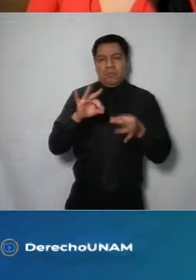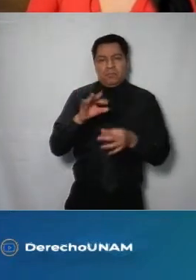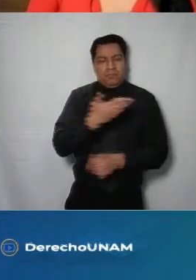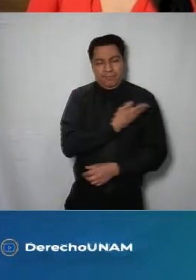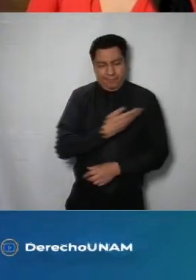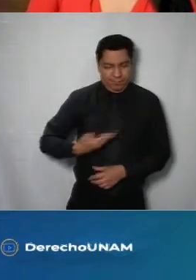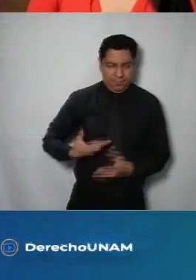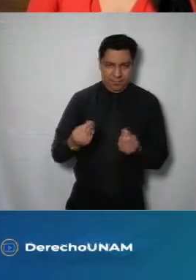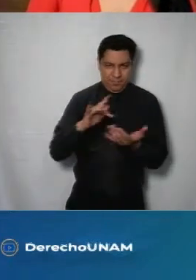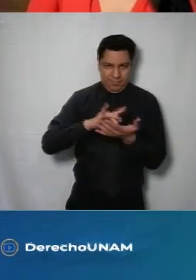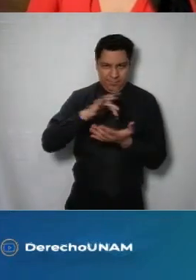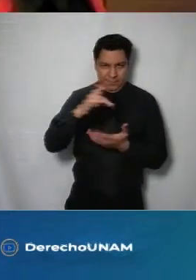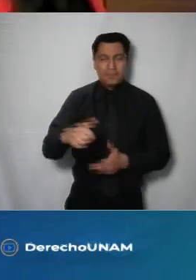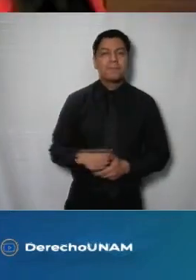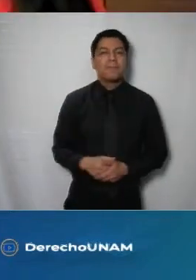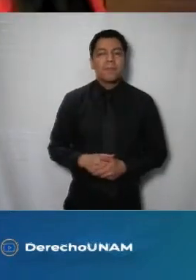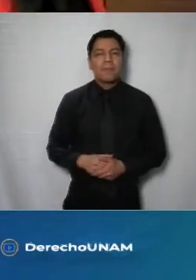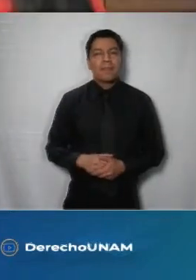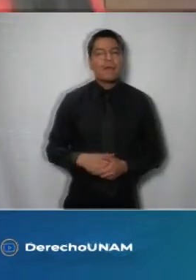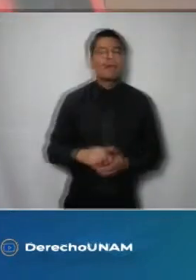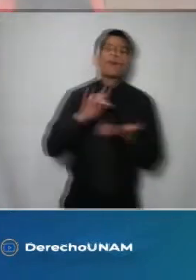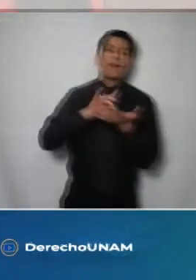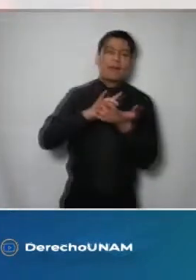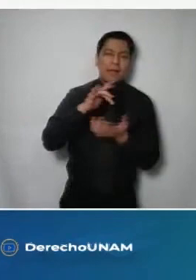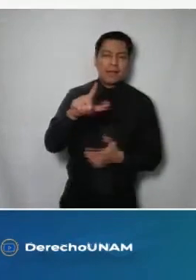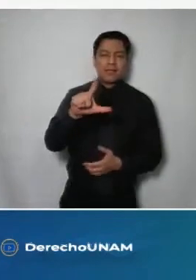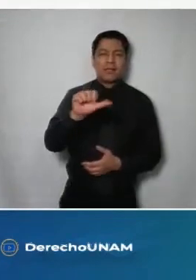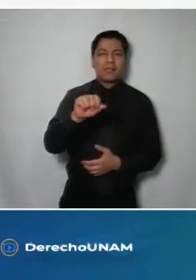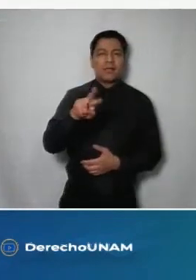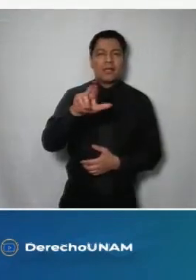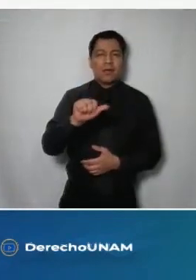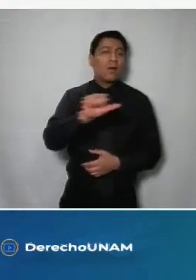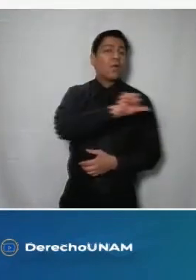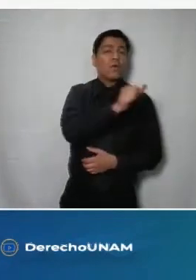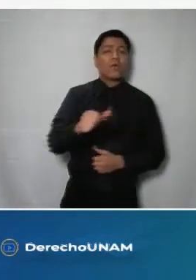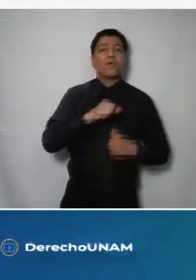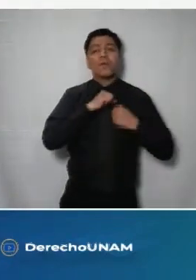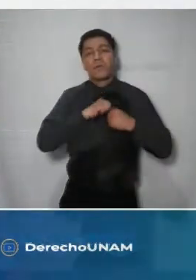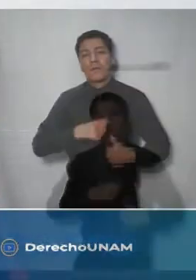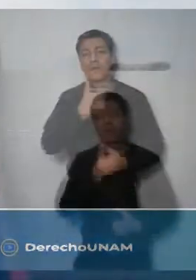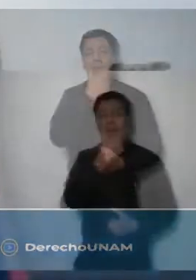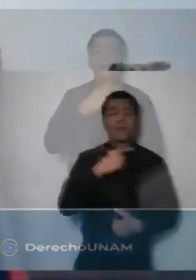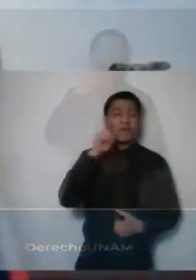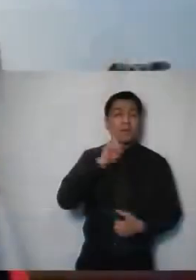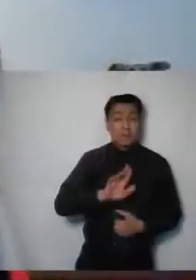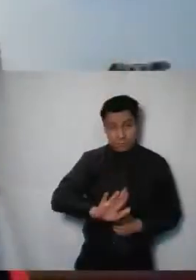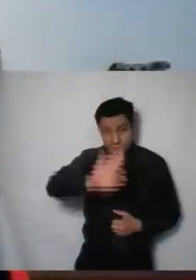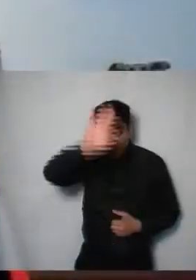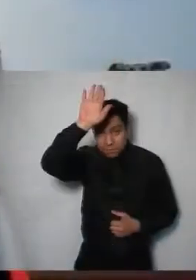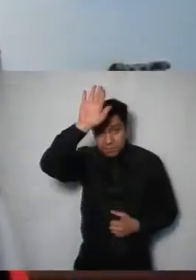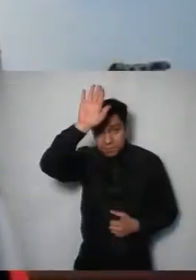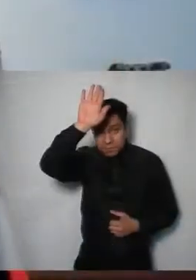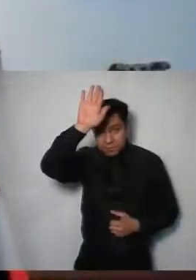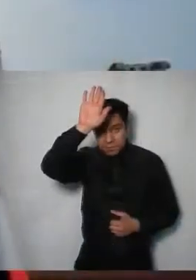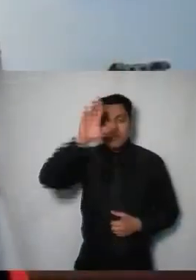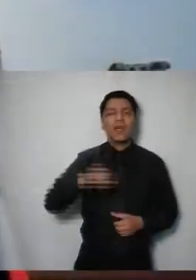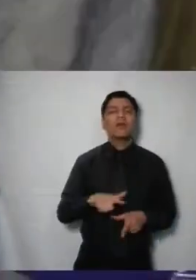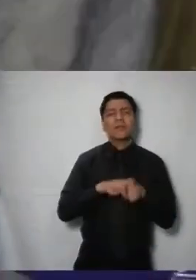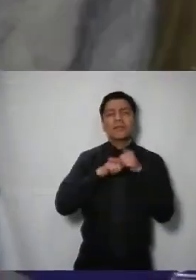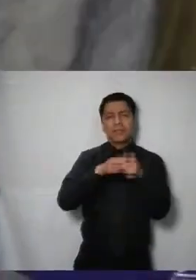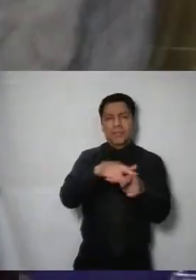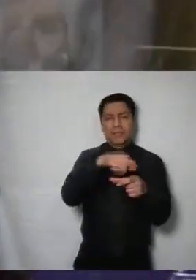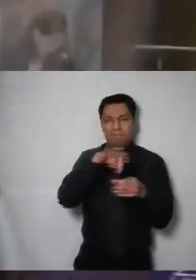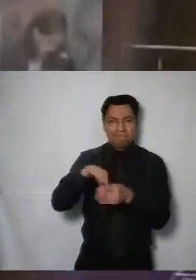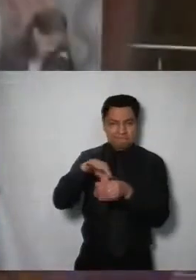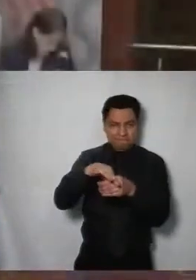muchas gracias comisionada Laura Aliceta Enríquez Rodríguez algún comisionado comisionada desea hacer uso de la voz de no ser así recabamos la votación